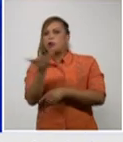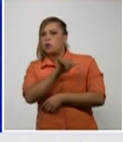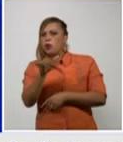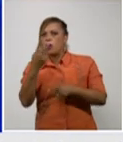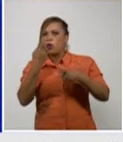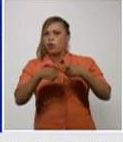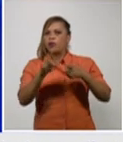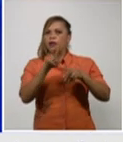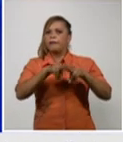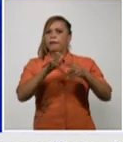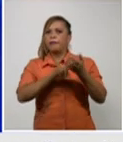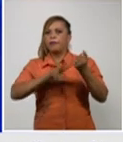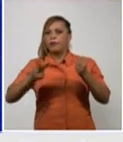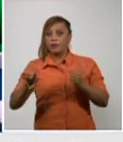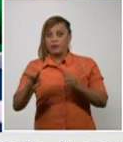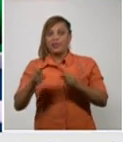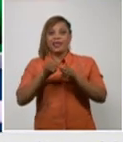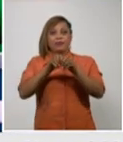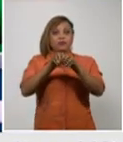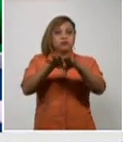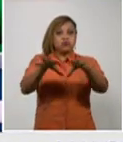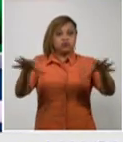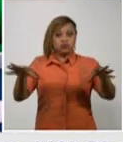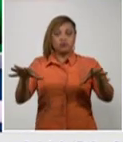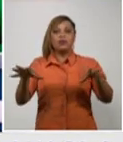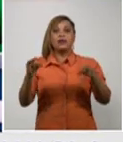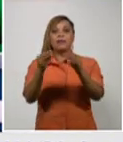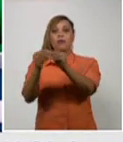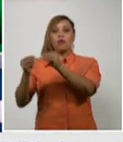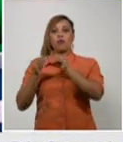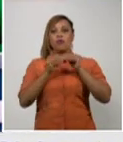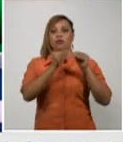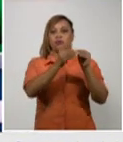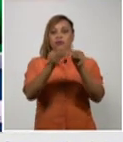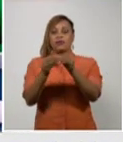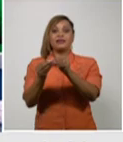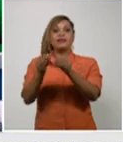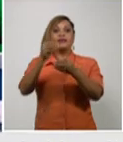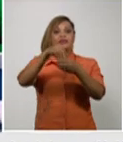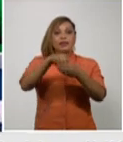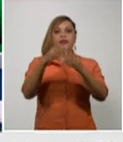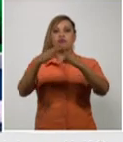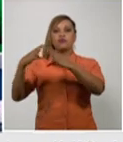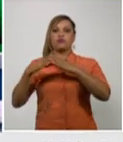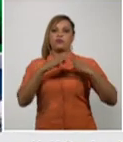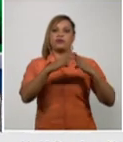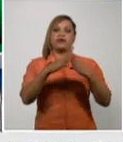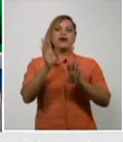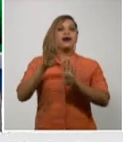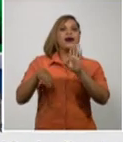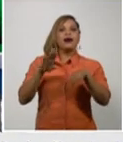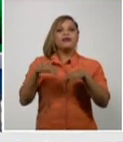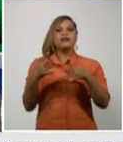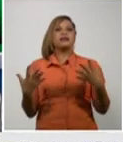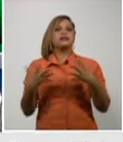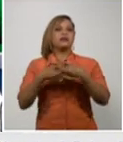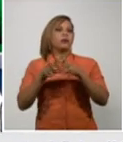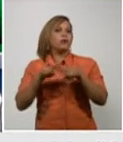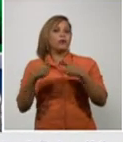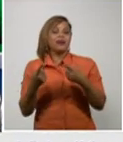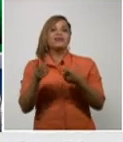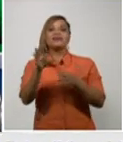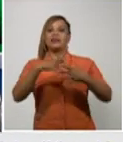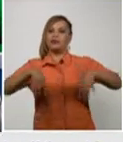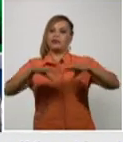la ramificación de los contagios que se producen en la comunidad pues muchas veces está relacionado con esta situación